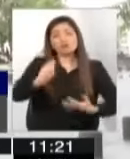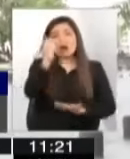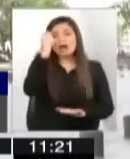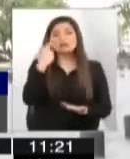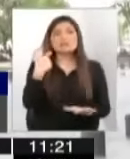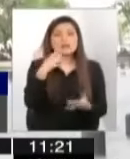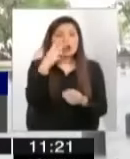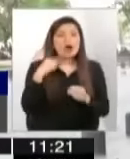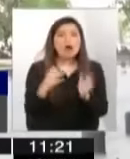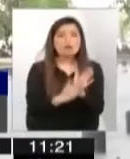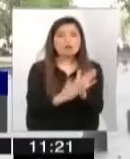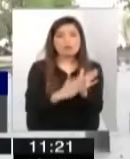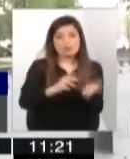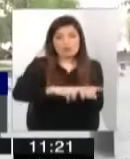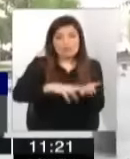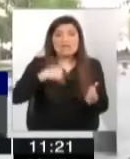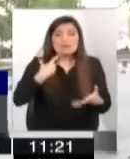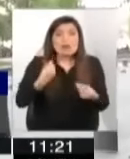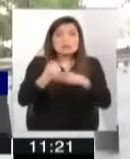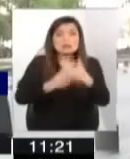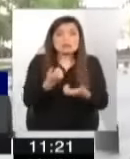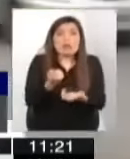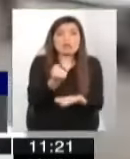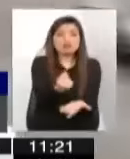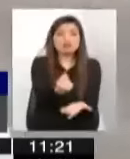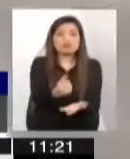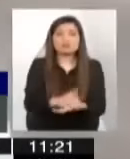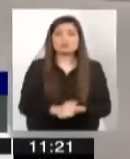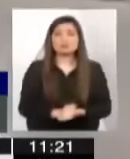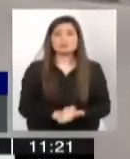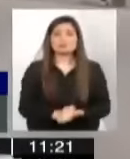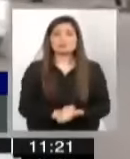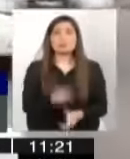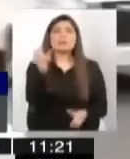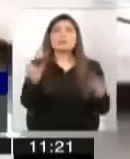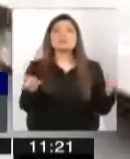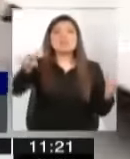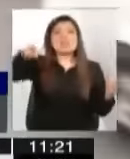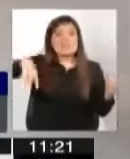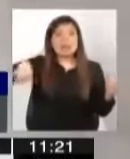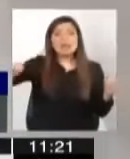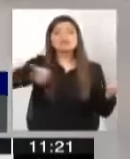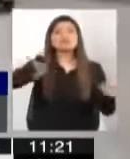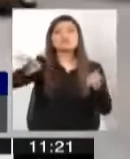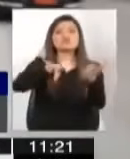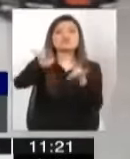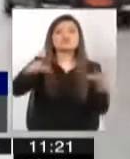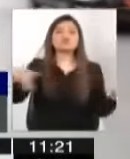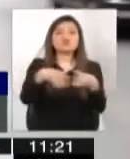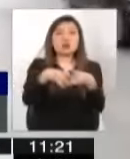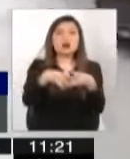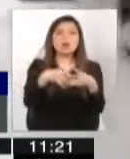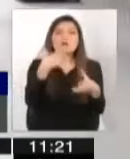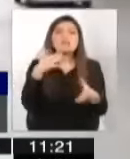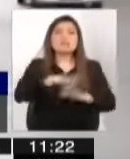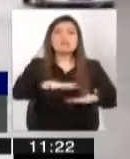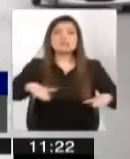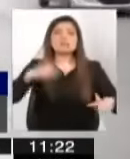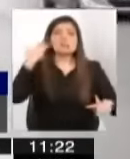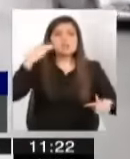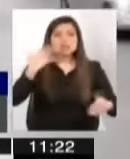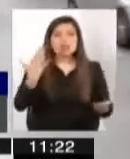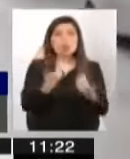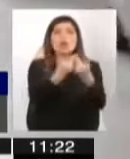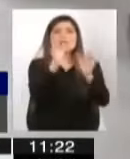ocurriendo con cada uno de los pesos que se extienden a los proyectos. Que pongan gente que sepa, que sepa porque son niños, no son